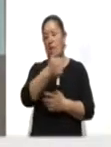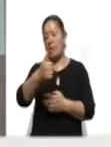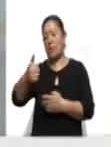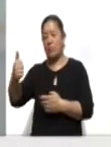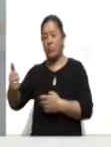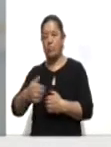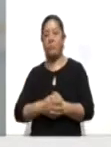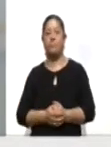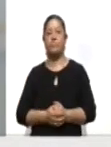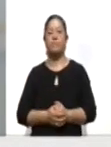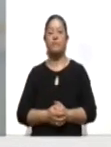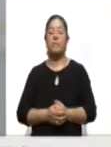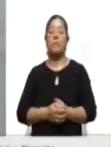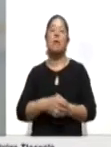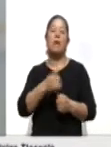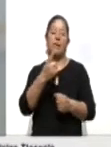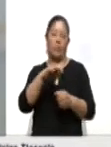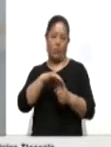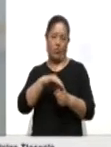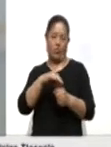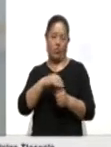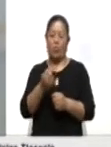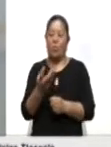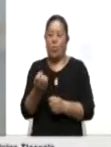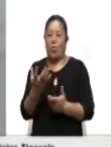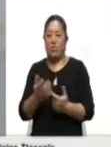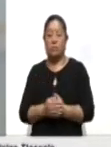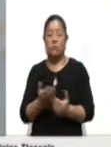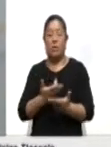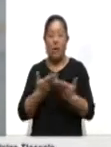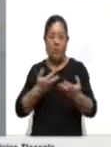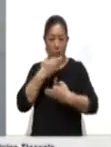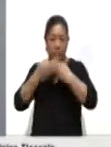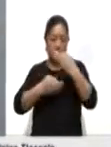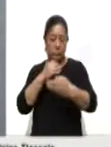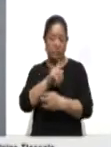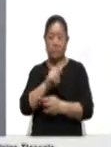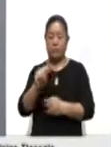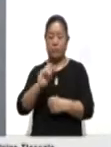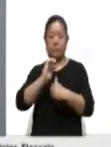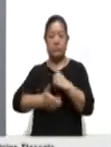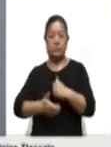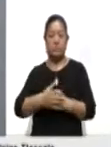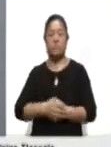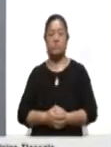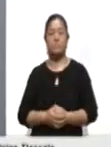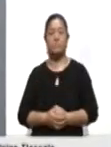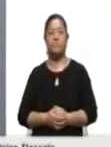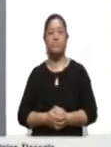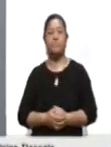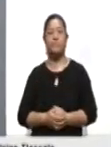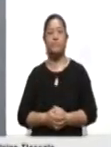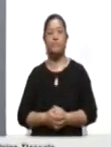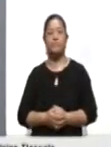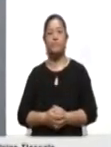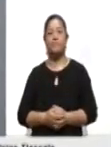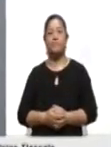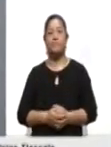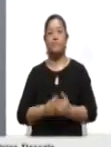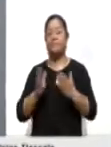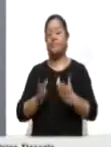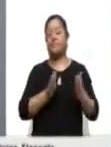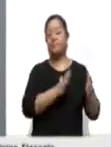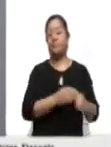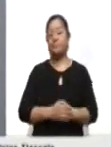Con información de Lorena Temolcín, Ahora Noticias. Y en más información, la candidata de la